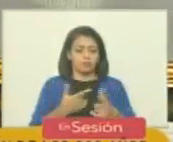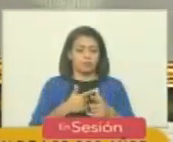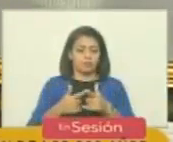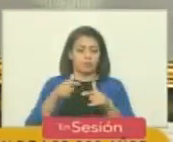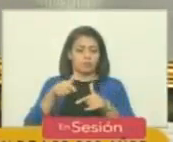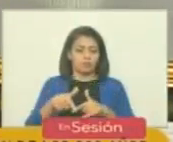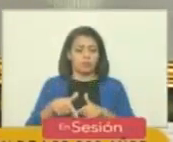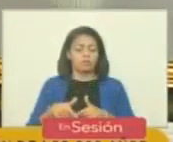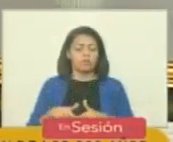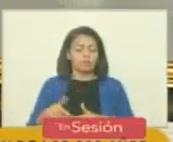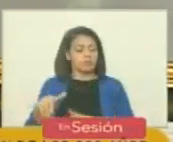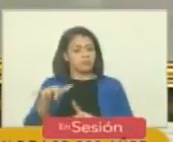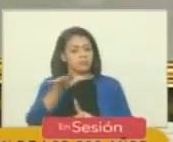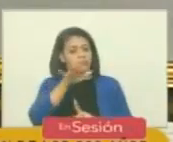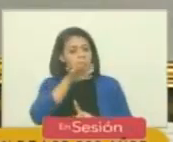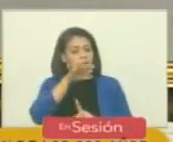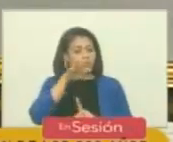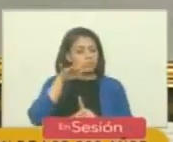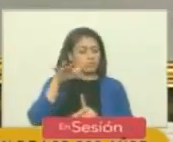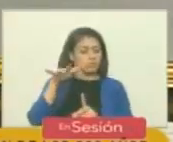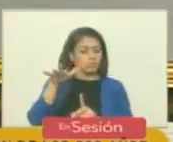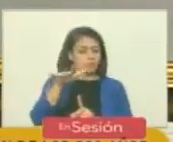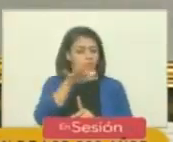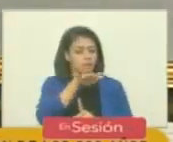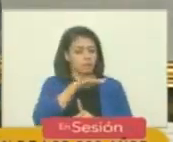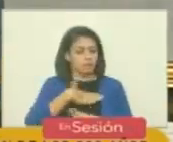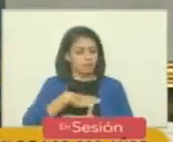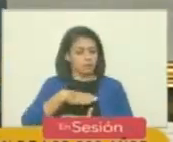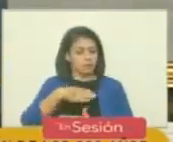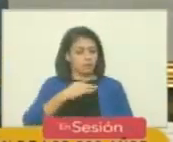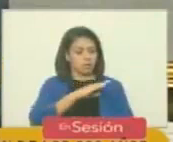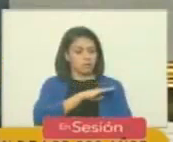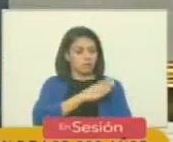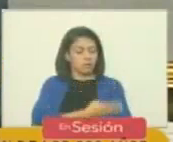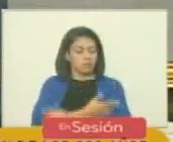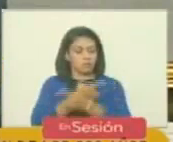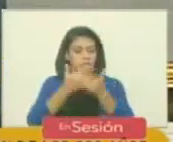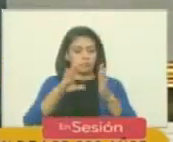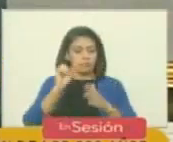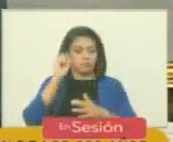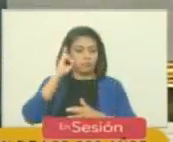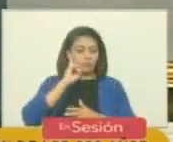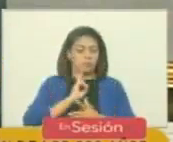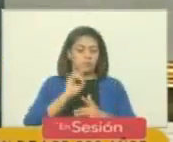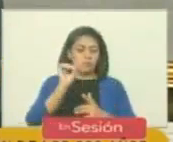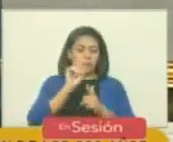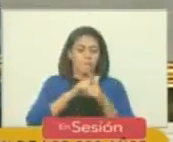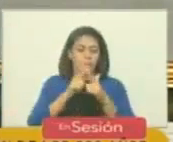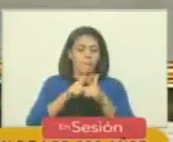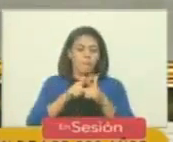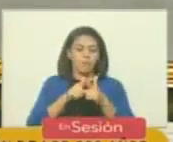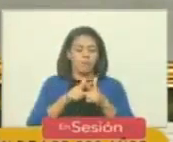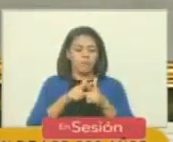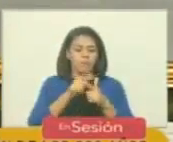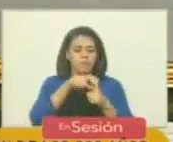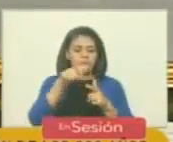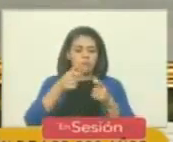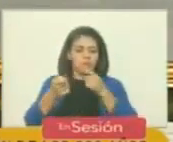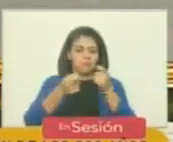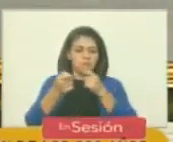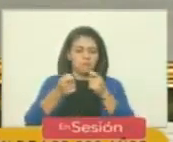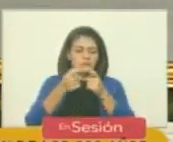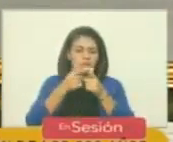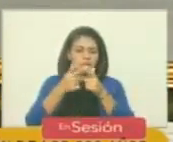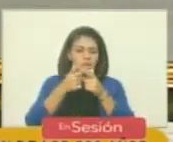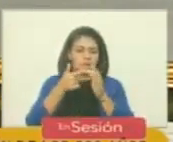con insinuaciones de intereses de poder del libertador Simón Bolívar o de quién dominaba a quién